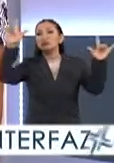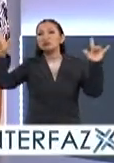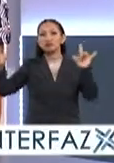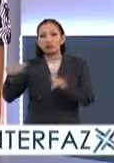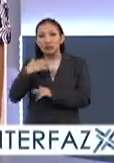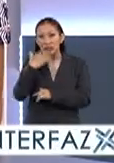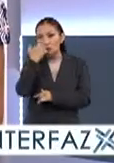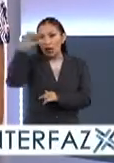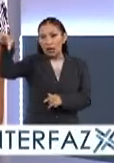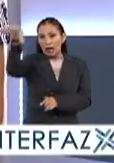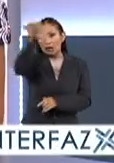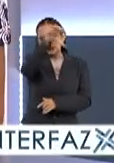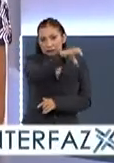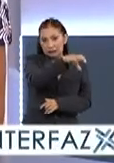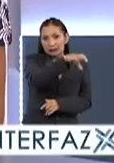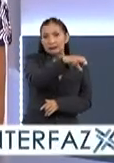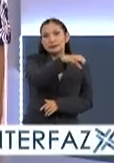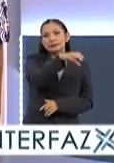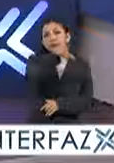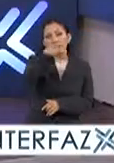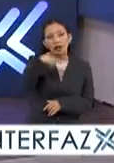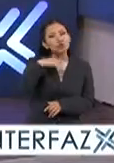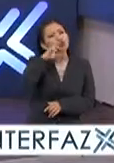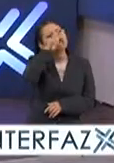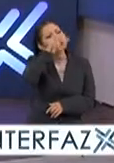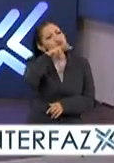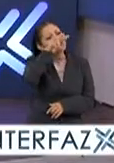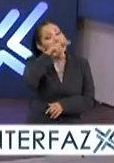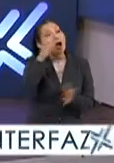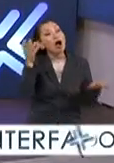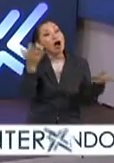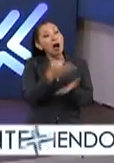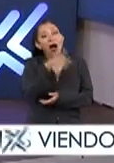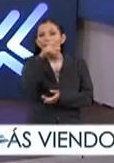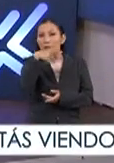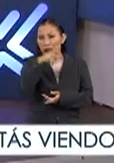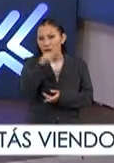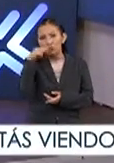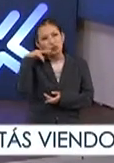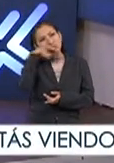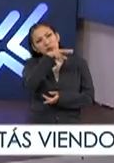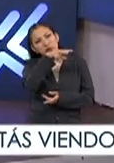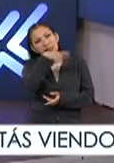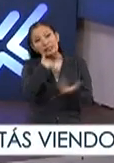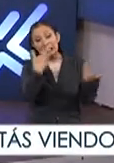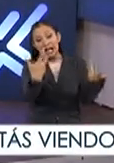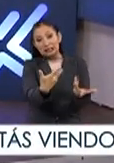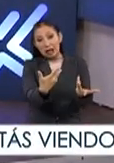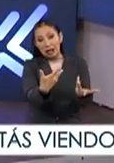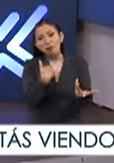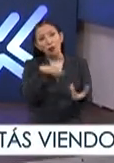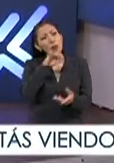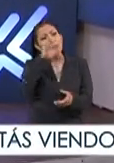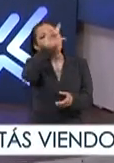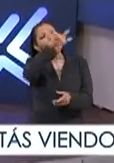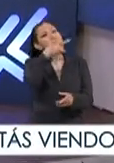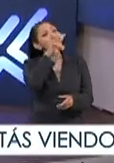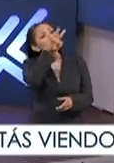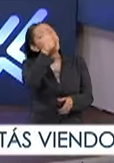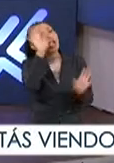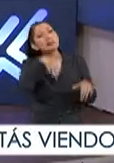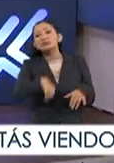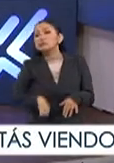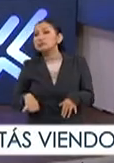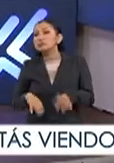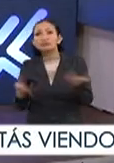las facultades, por así decirlo, y nosotros nos enteramos. Pero la cosa es que tú lo veas y lo hagas, porque lo pueden poner, pero si tú no